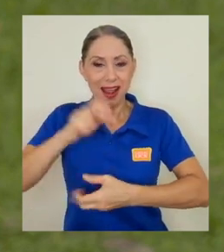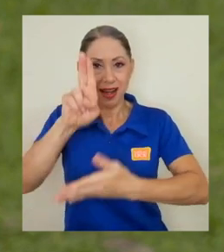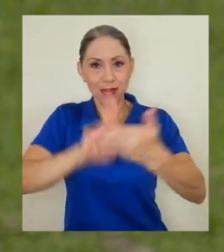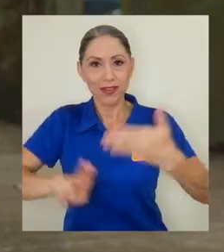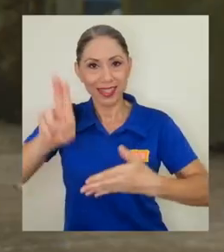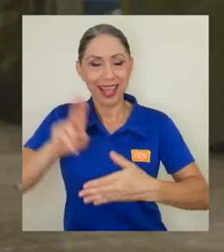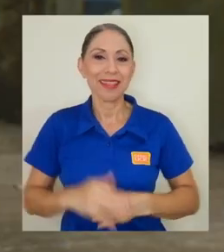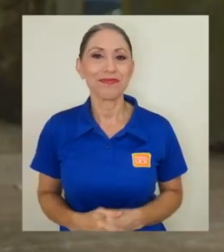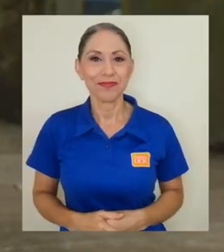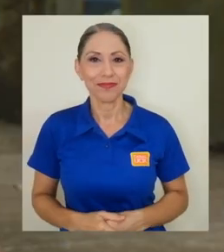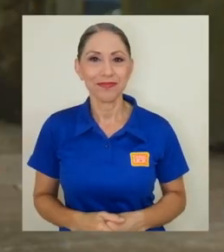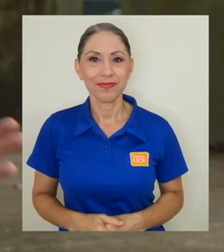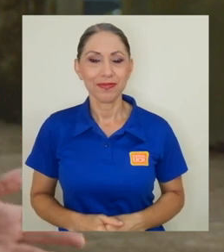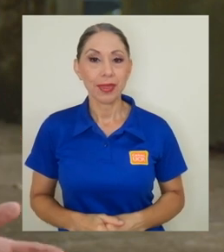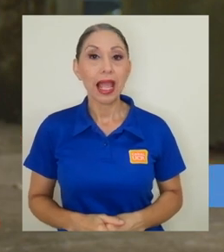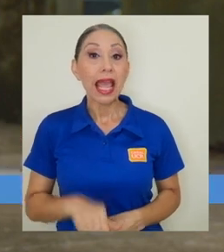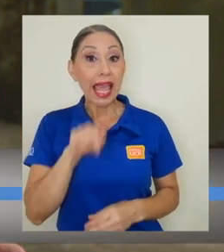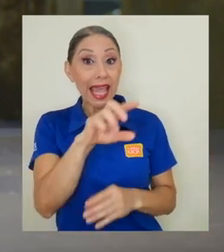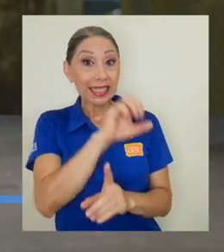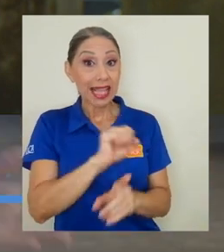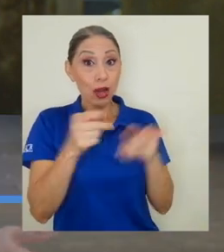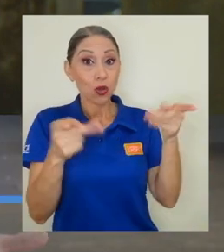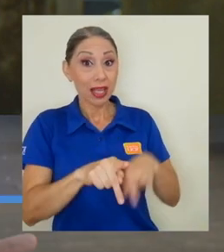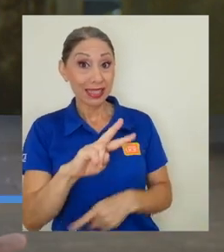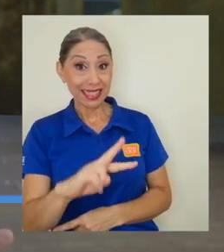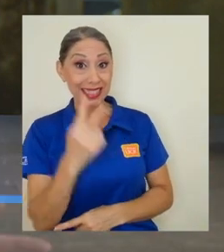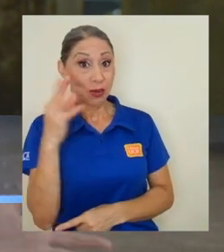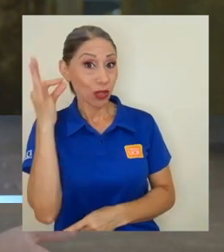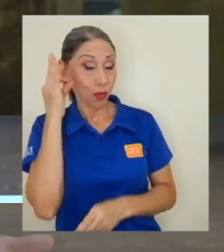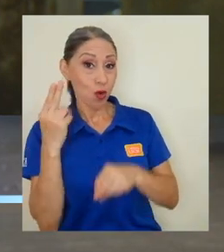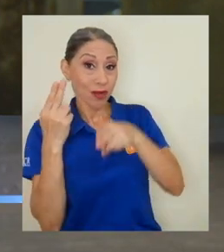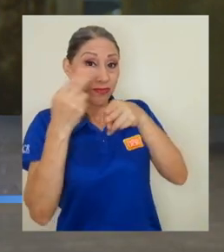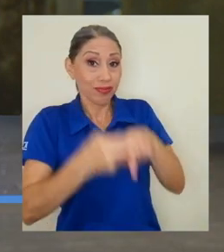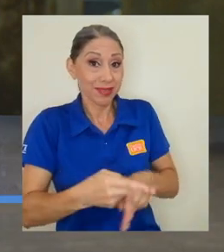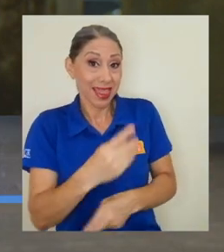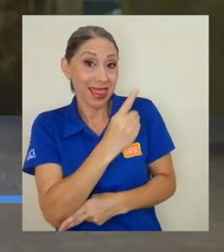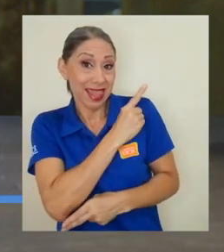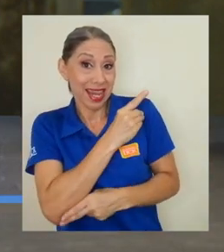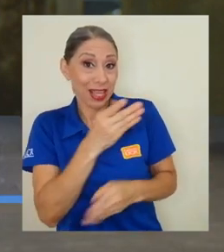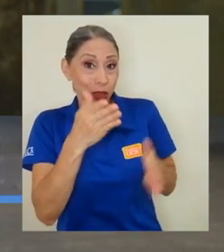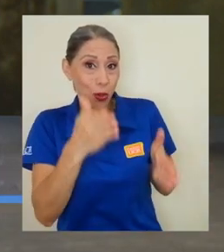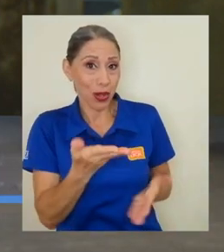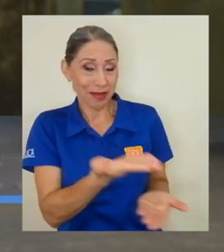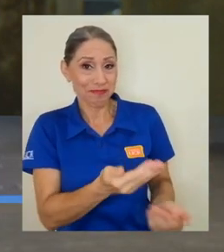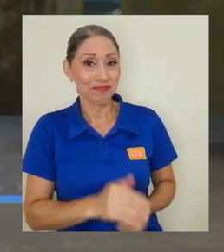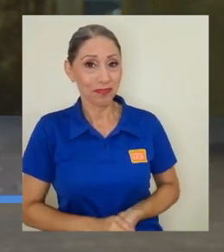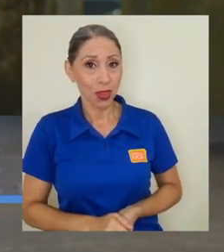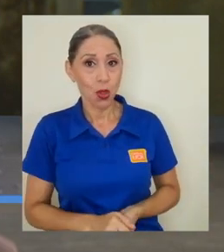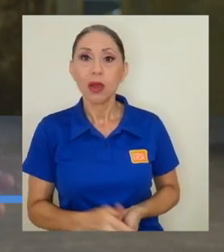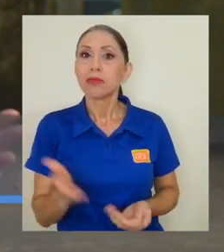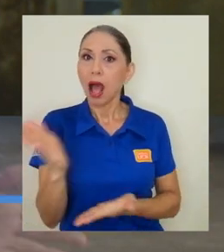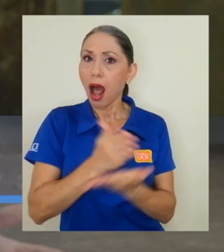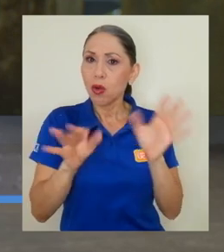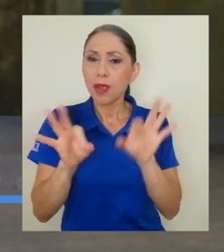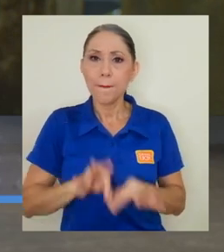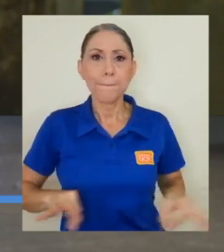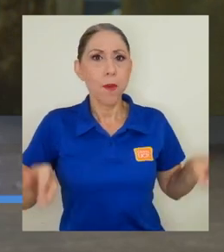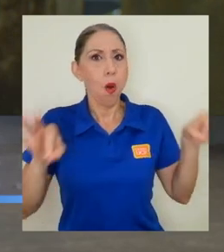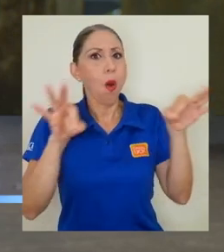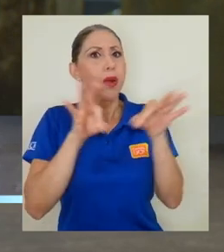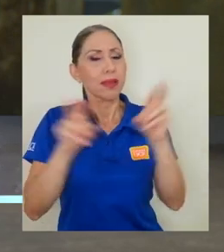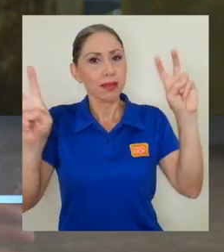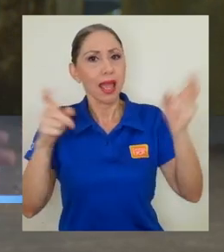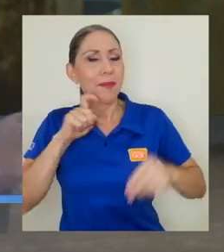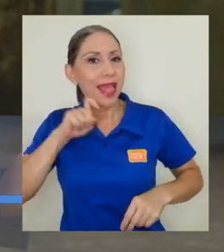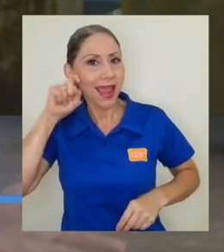universidad. Este acontecimiento de ser la segunda mujer nombrada directora de esta escuela, ¿verdad? Creo que es algo bastante importante en el tema de